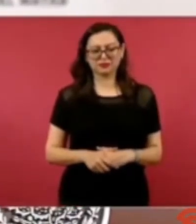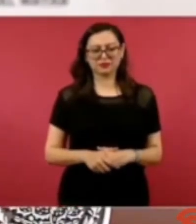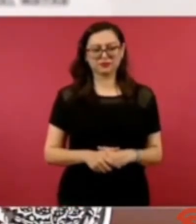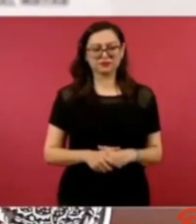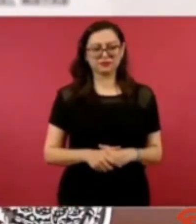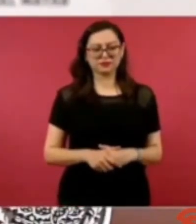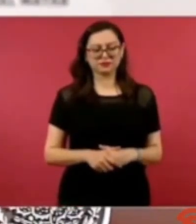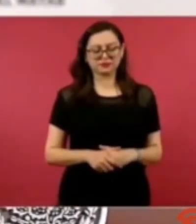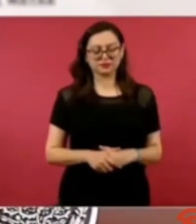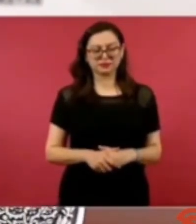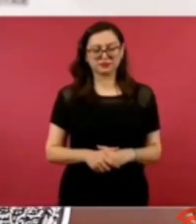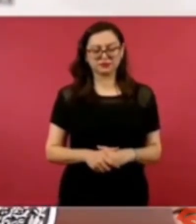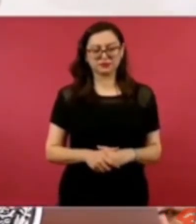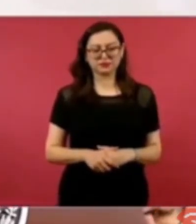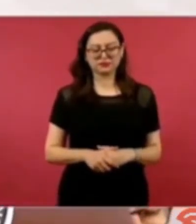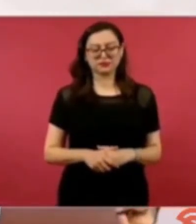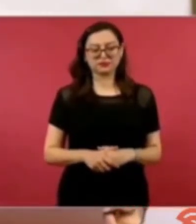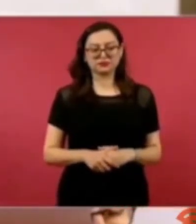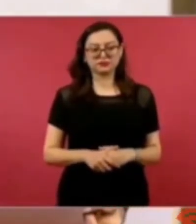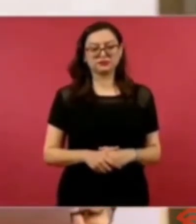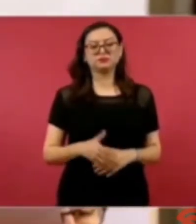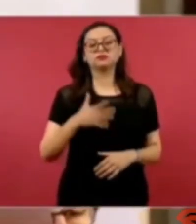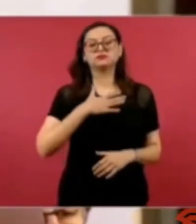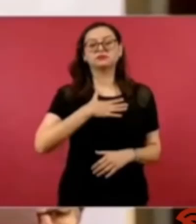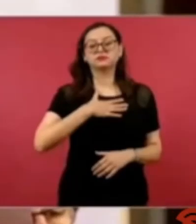se avance más